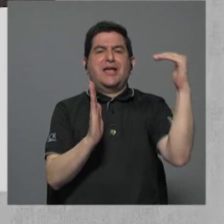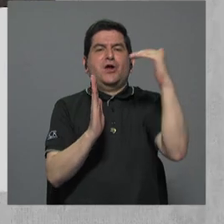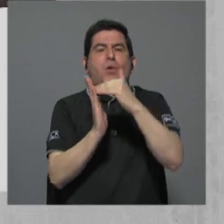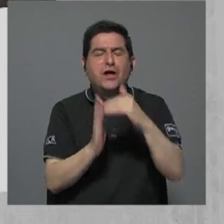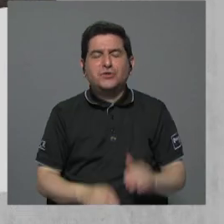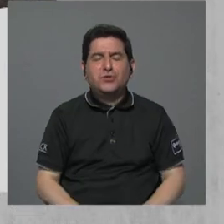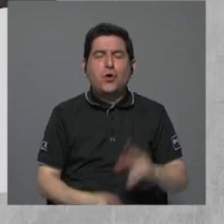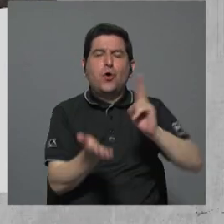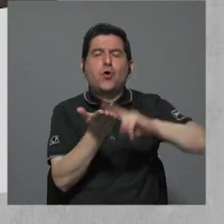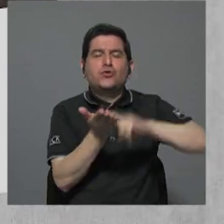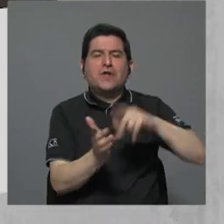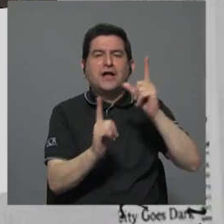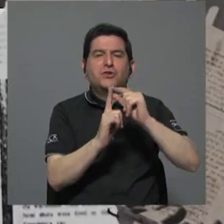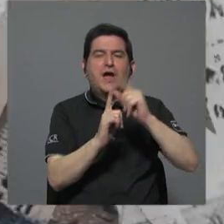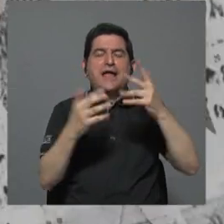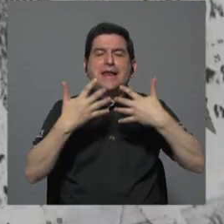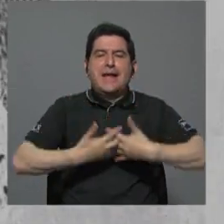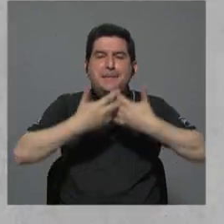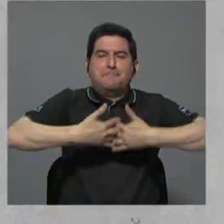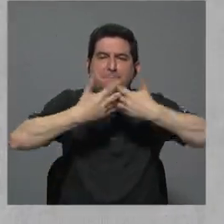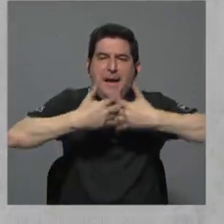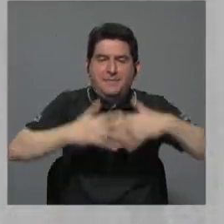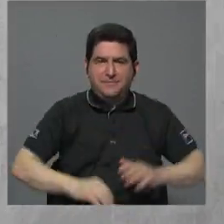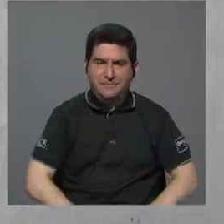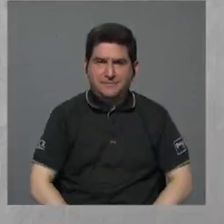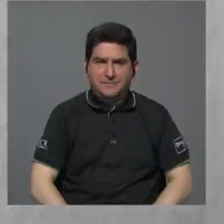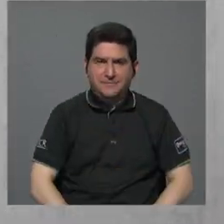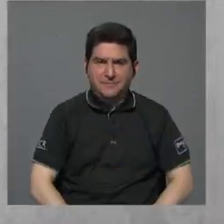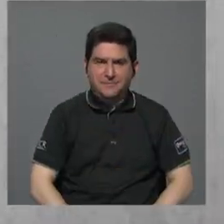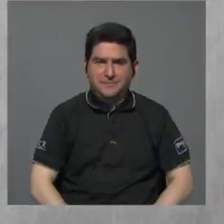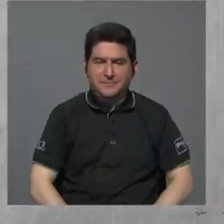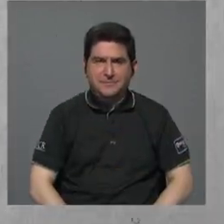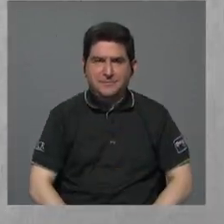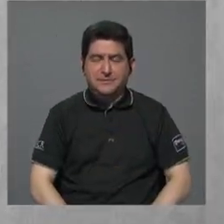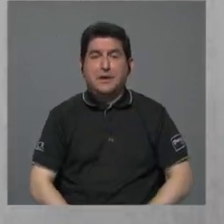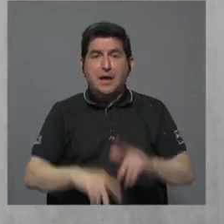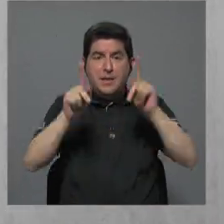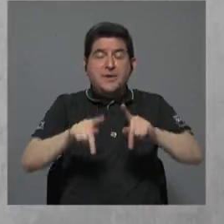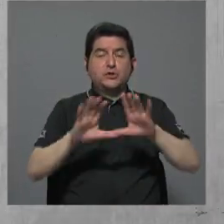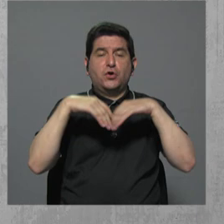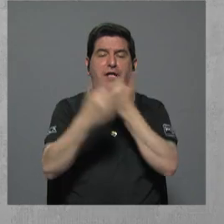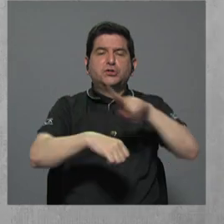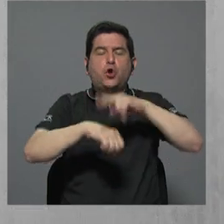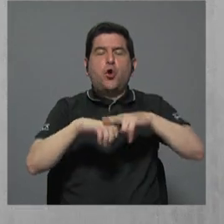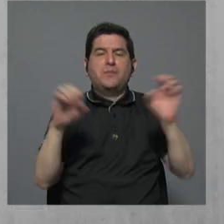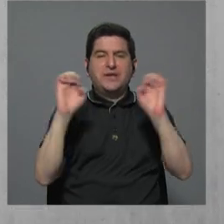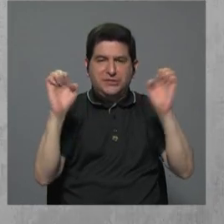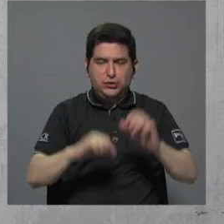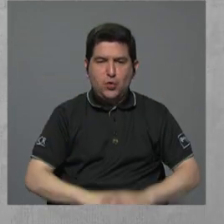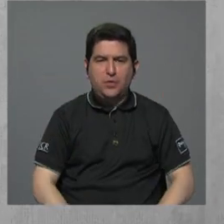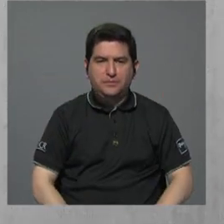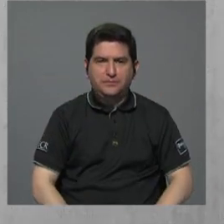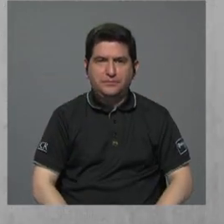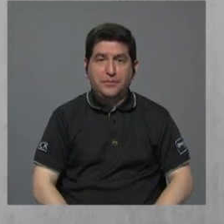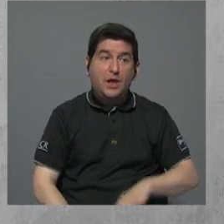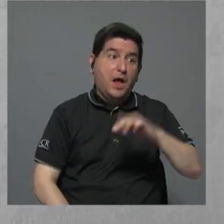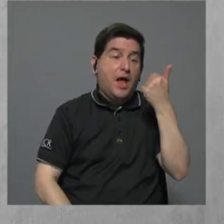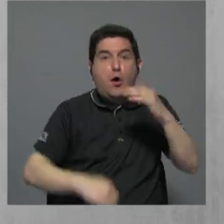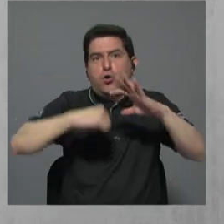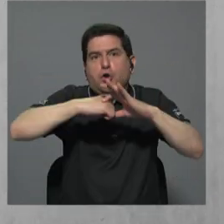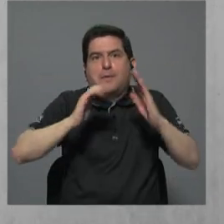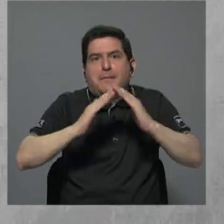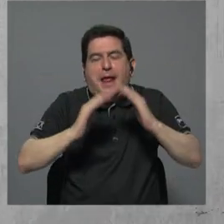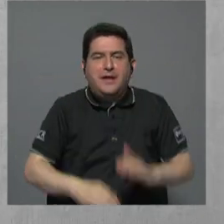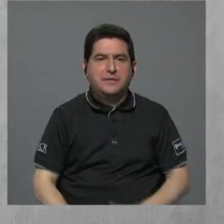en contratos de alquileres de maquinaria. Los señores de la Comisión Nacional de Emergencias o viven en otro planeta,